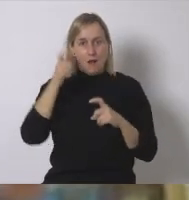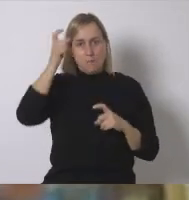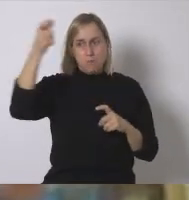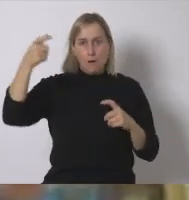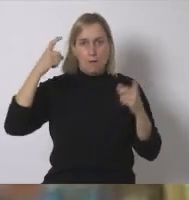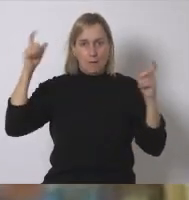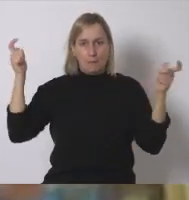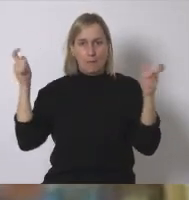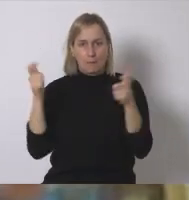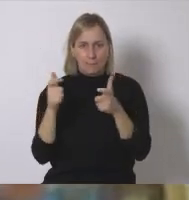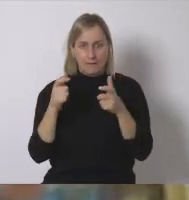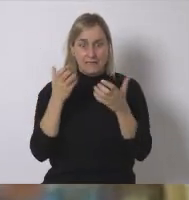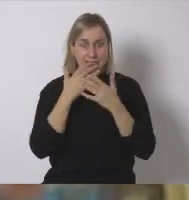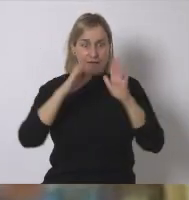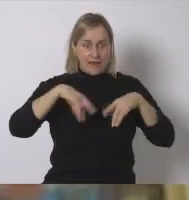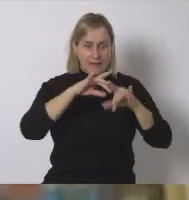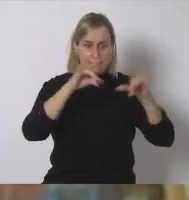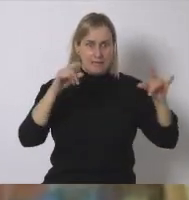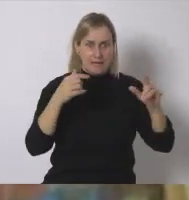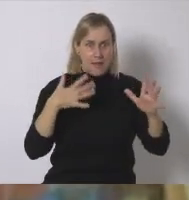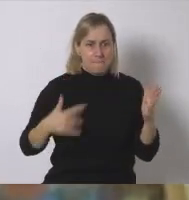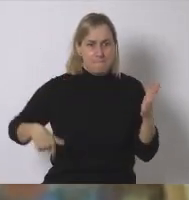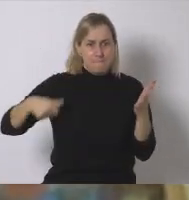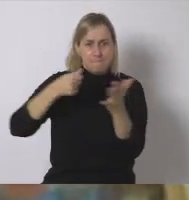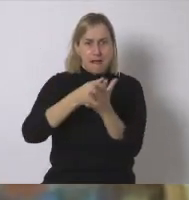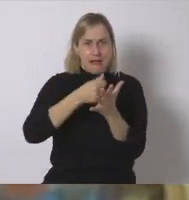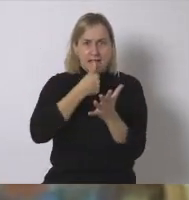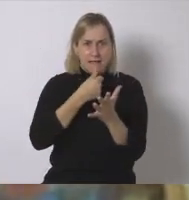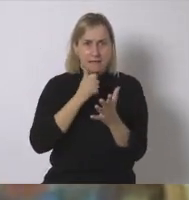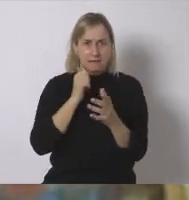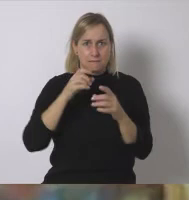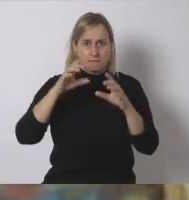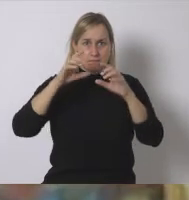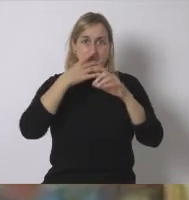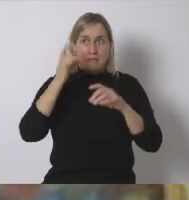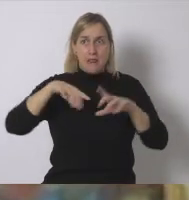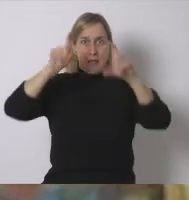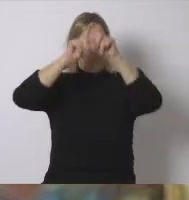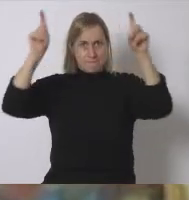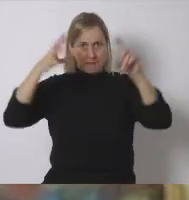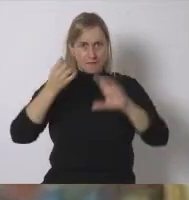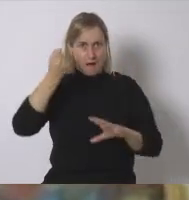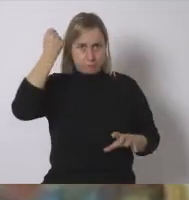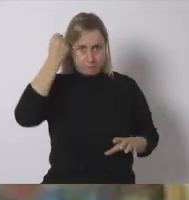tierra está a precio de multinacionales? y todo esto